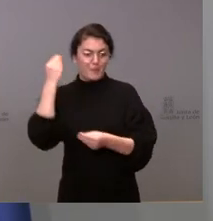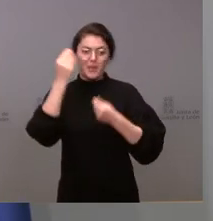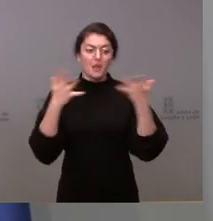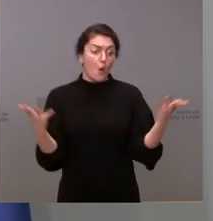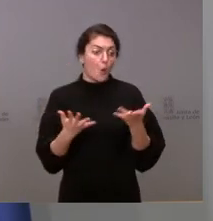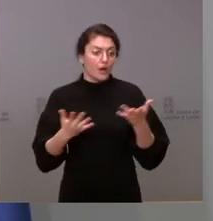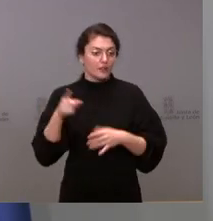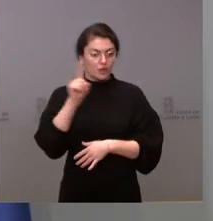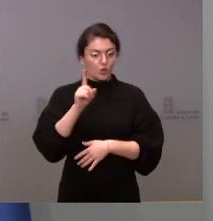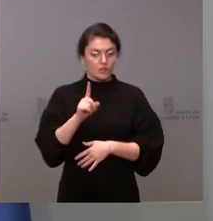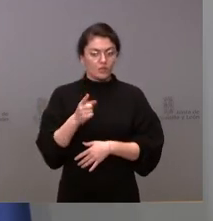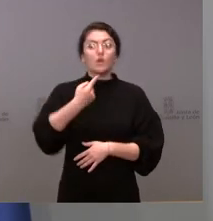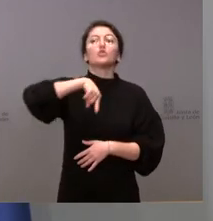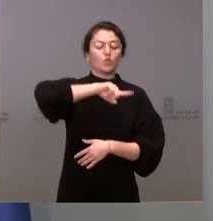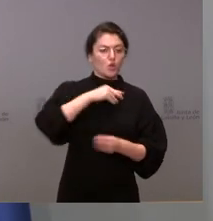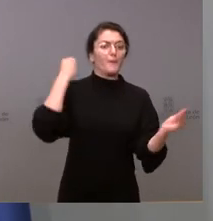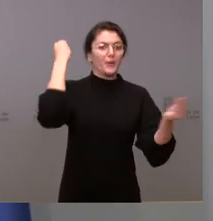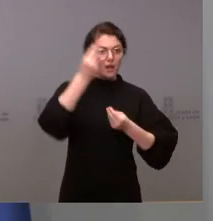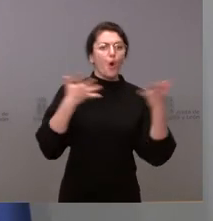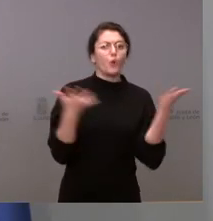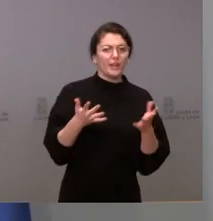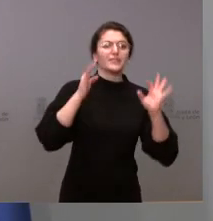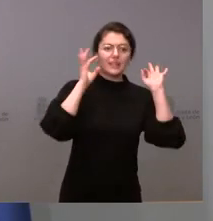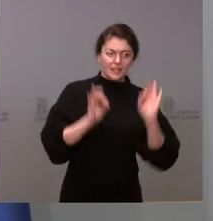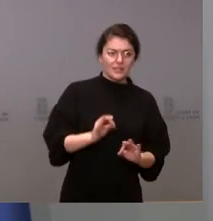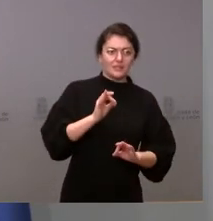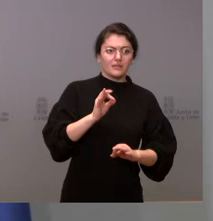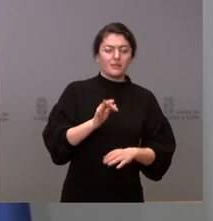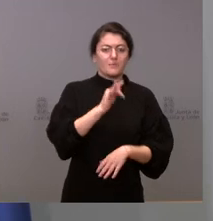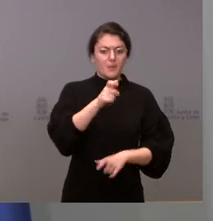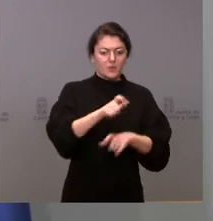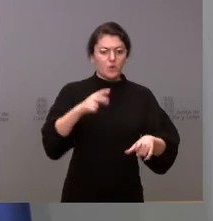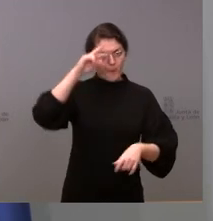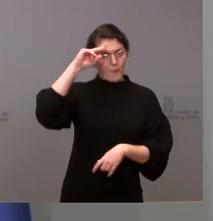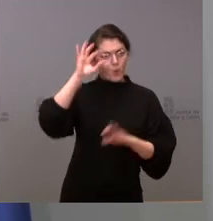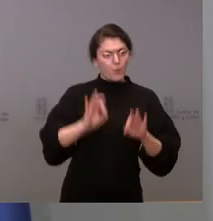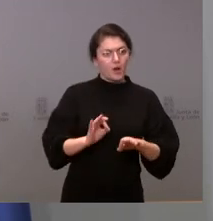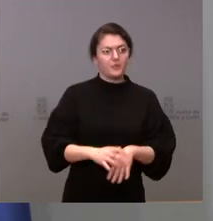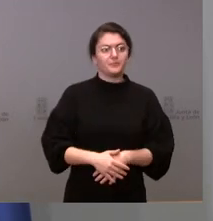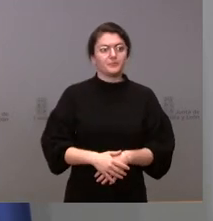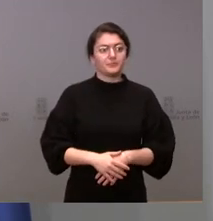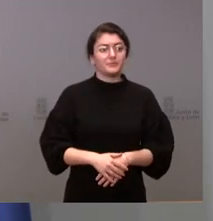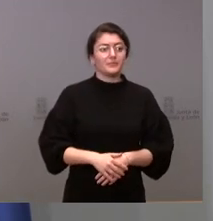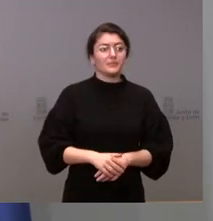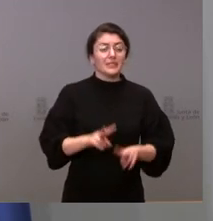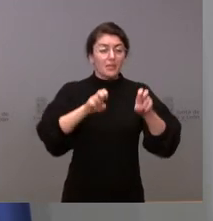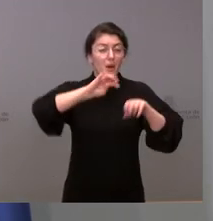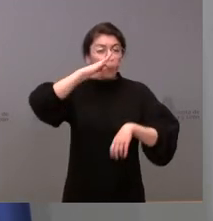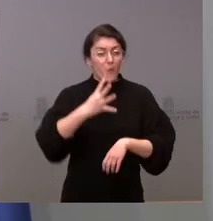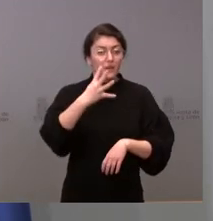urgentes y que preocupan a los ciudadanos. Había una cuarta cuestión que yo también planteé que es el debatir sobre la situación económica.